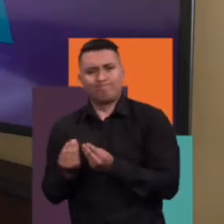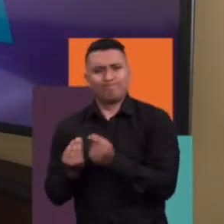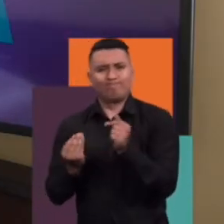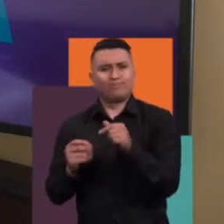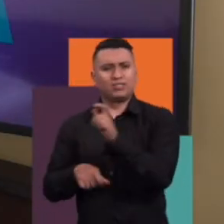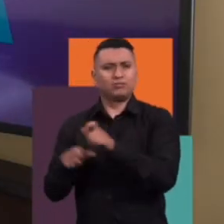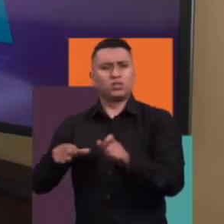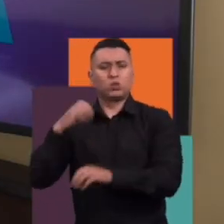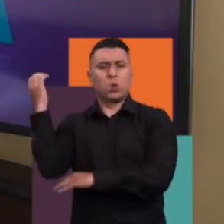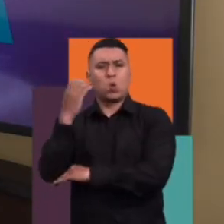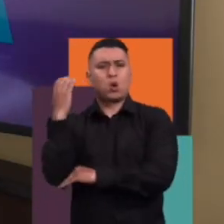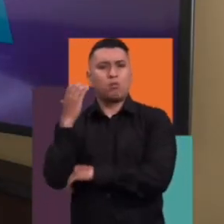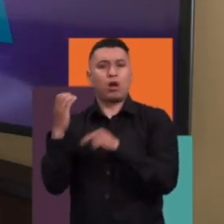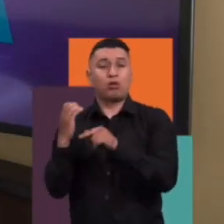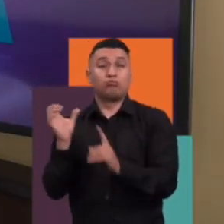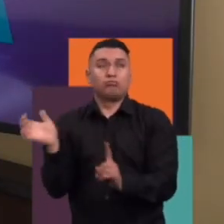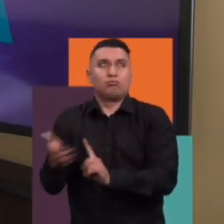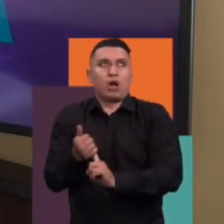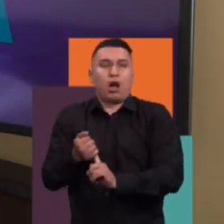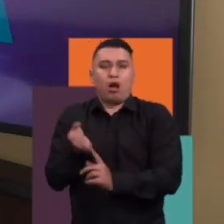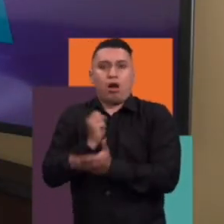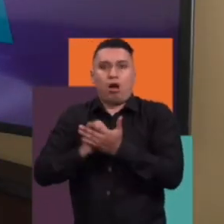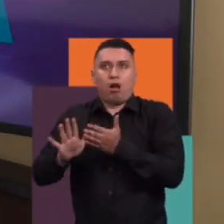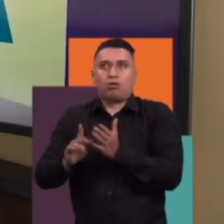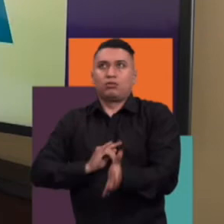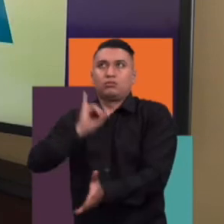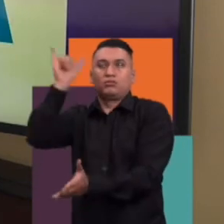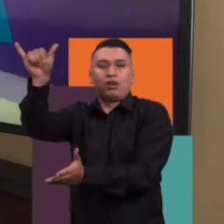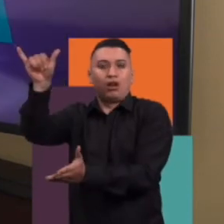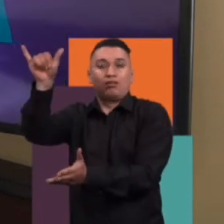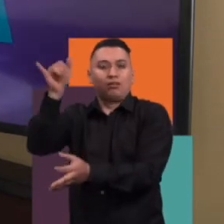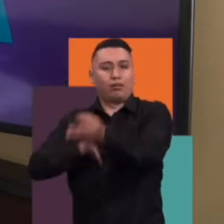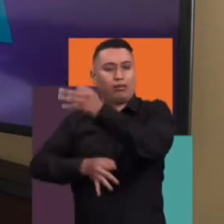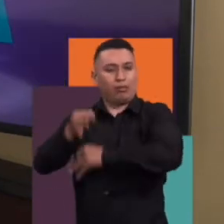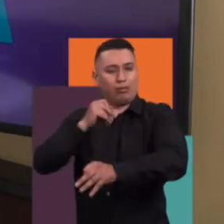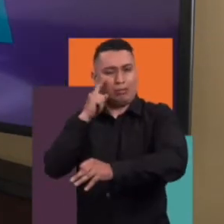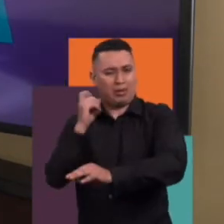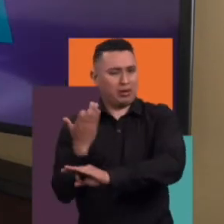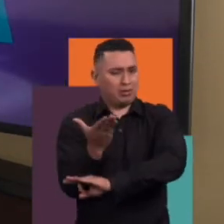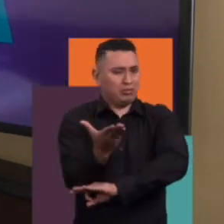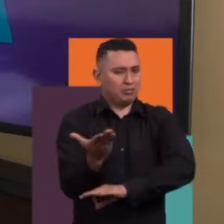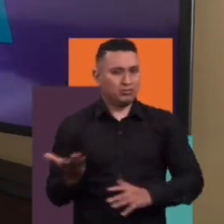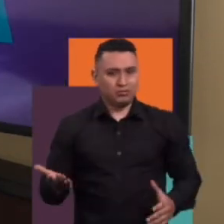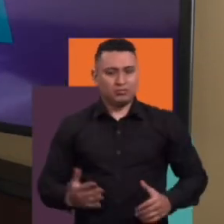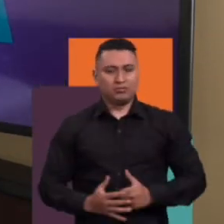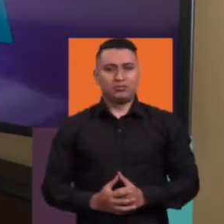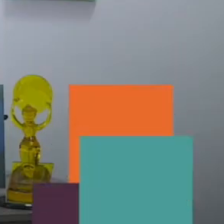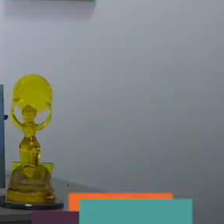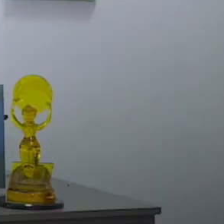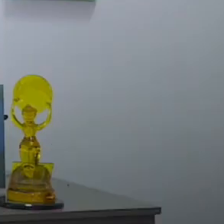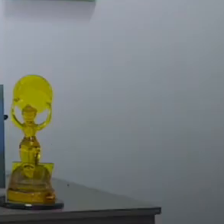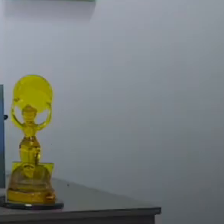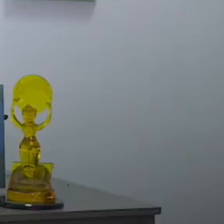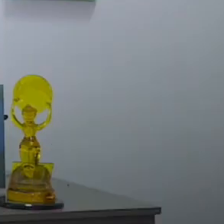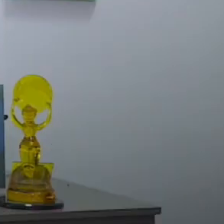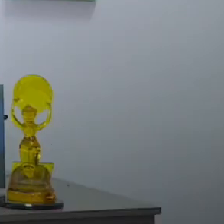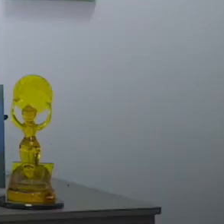Muchos, muchísimos colombianos lograron viajar gratis durante los años 70. ¿Cómo lo hicieron? Vamos a ver.